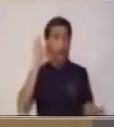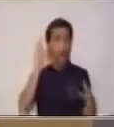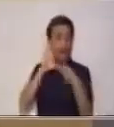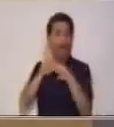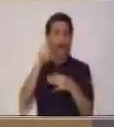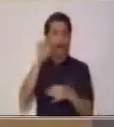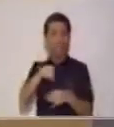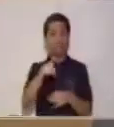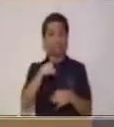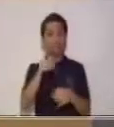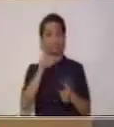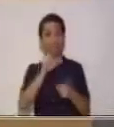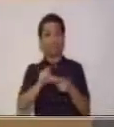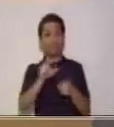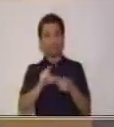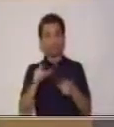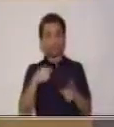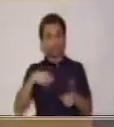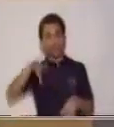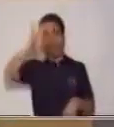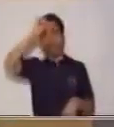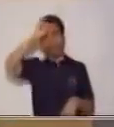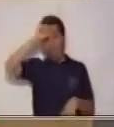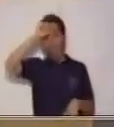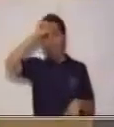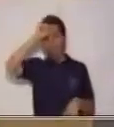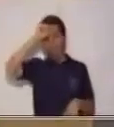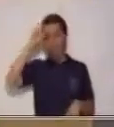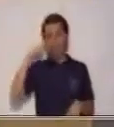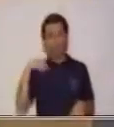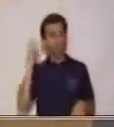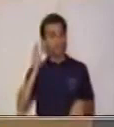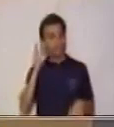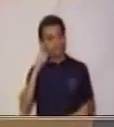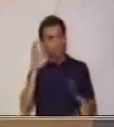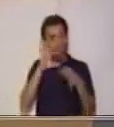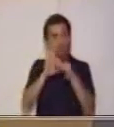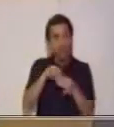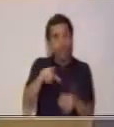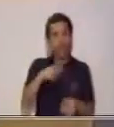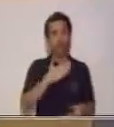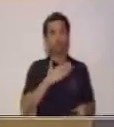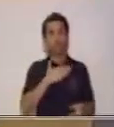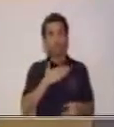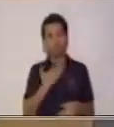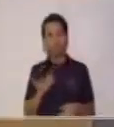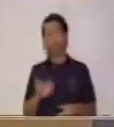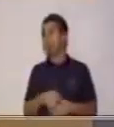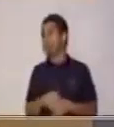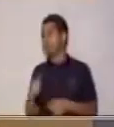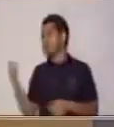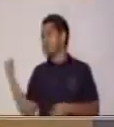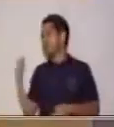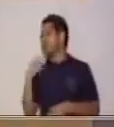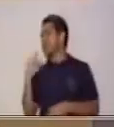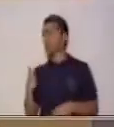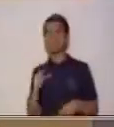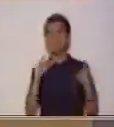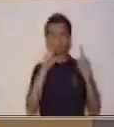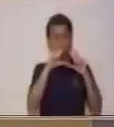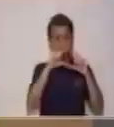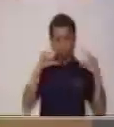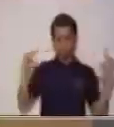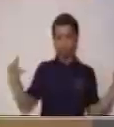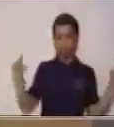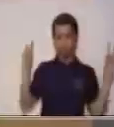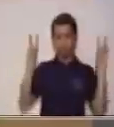frase que yo voy a recordar y la voy a asociar con el producto. En este caso, para cualquier antojo. La